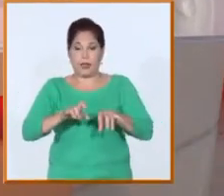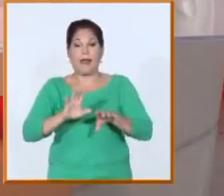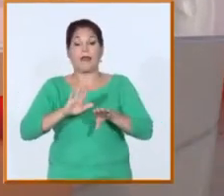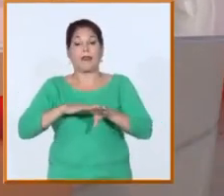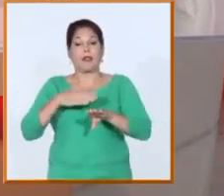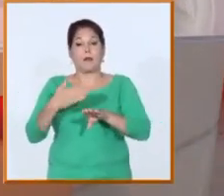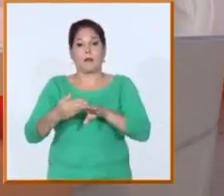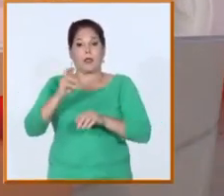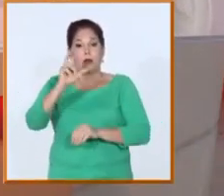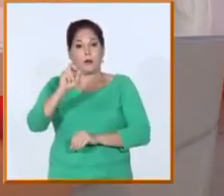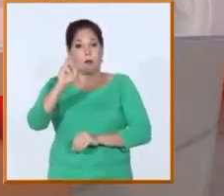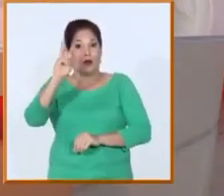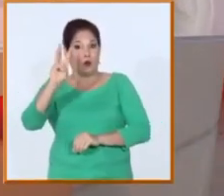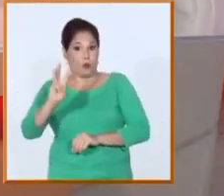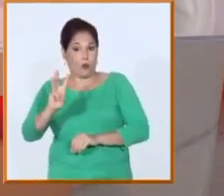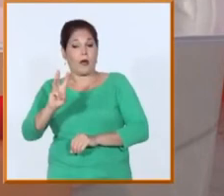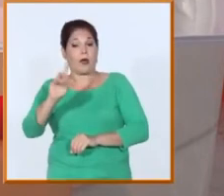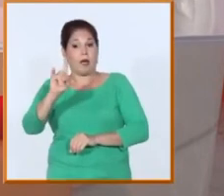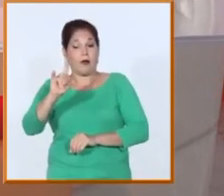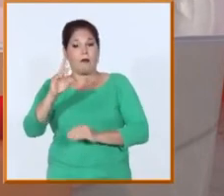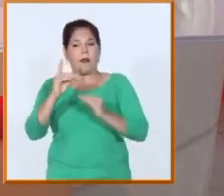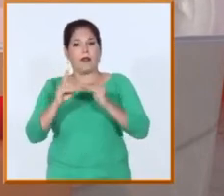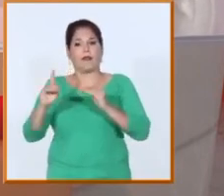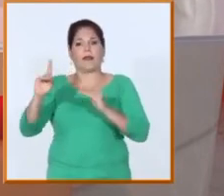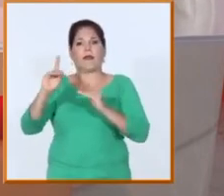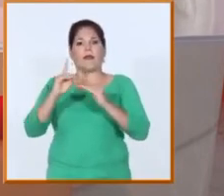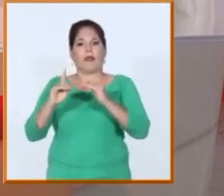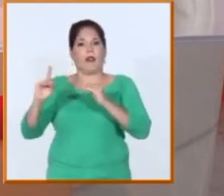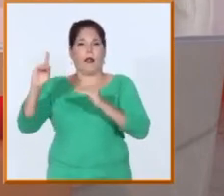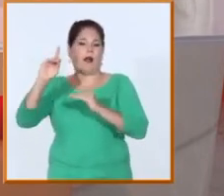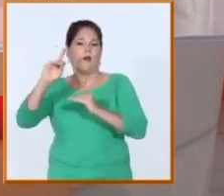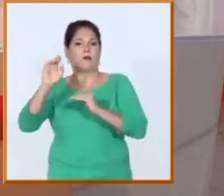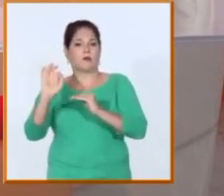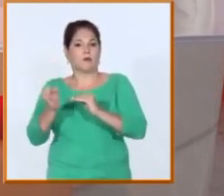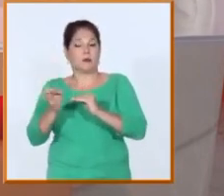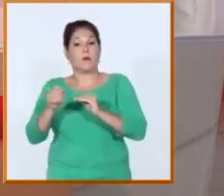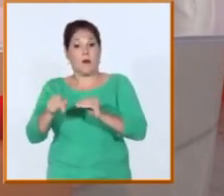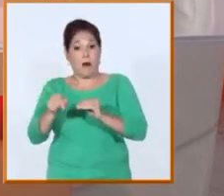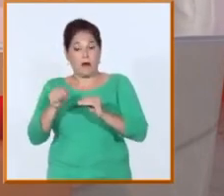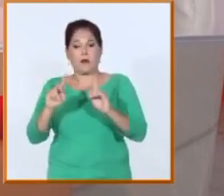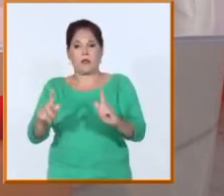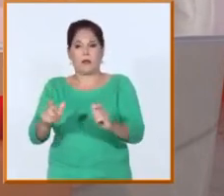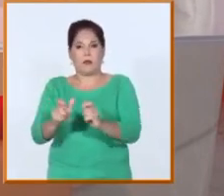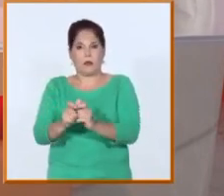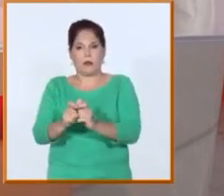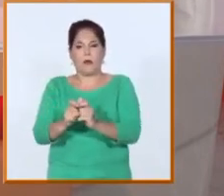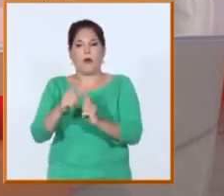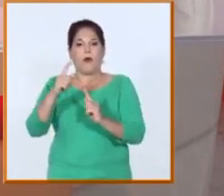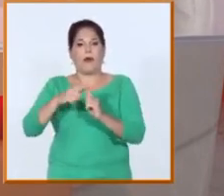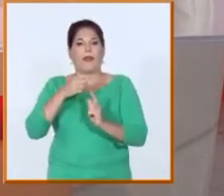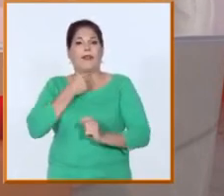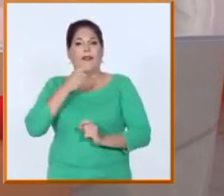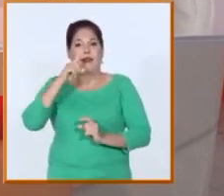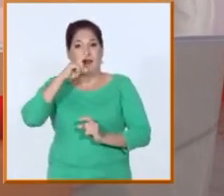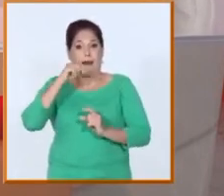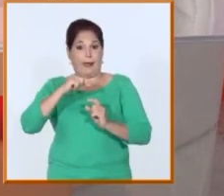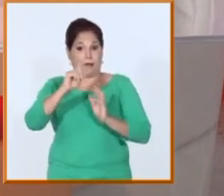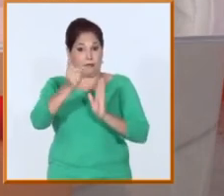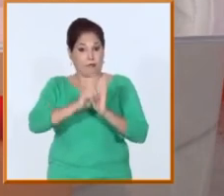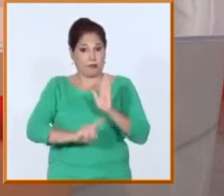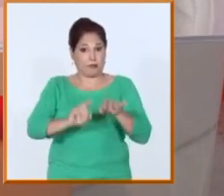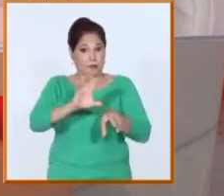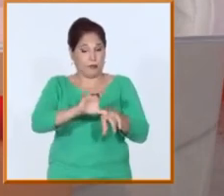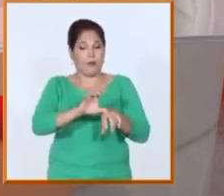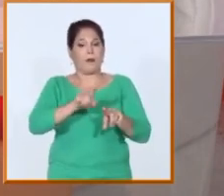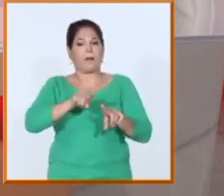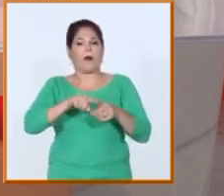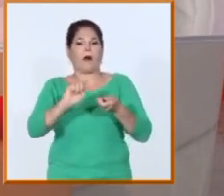Facultad de Ingeniería Eléctrica de la Universidad Tecnológica de La Habana, donde se reunían no solo la carrera de telecomunicaciones electrónicas, sino también la carrera